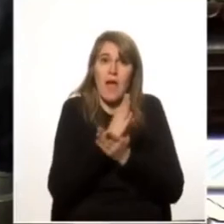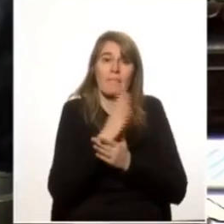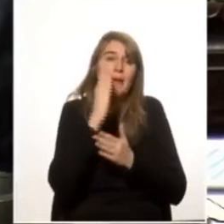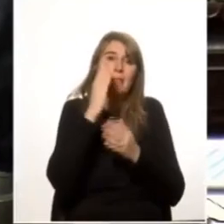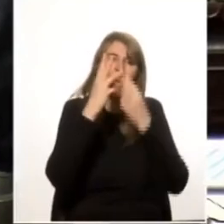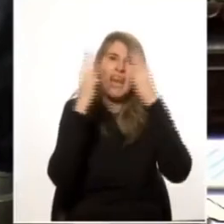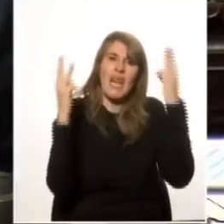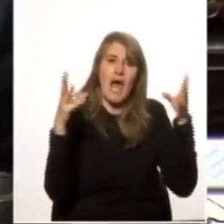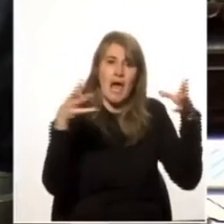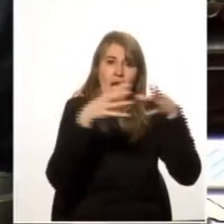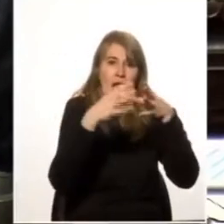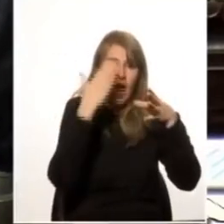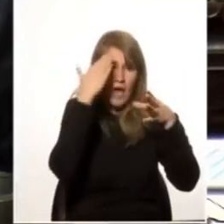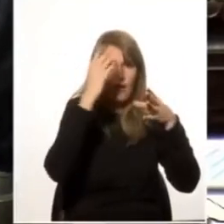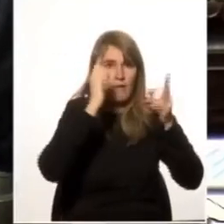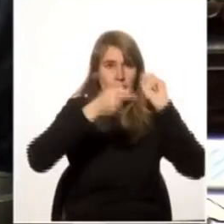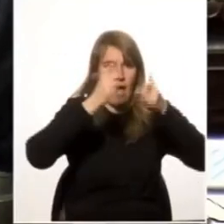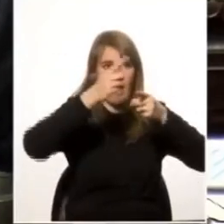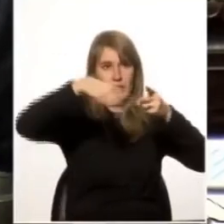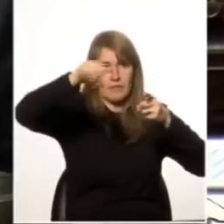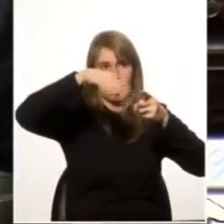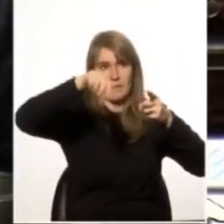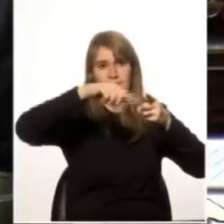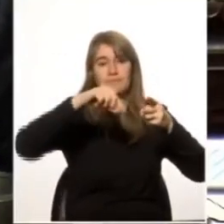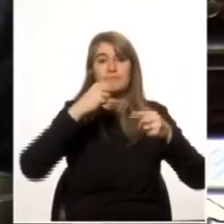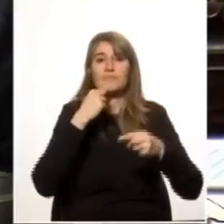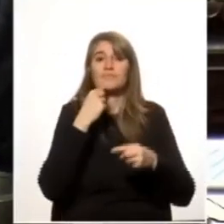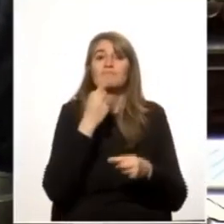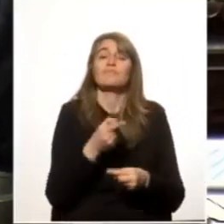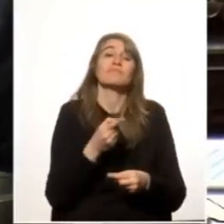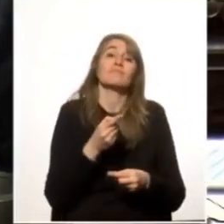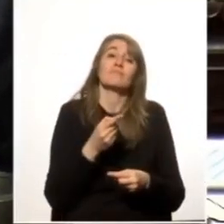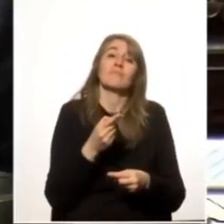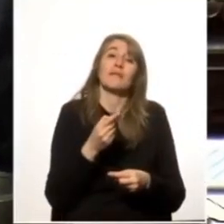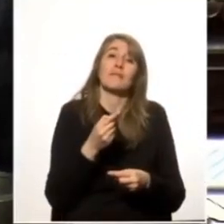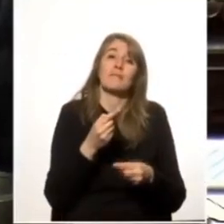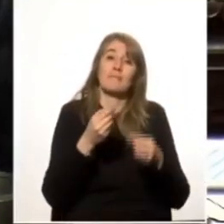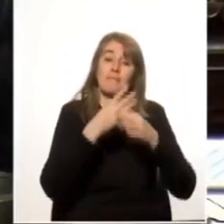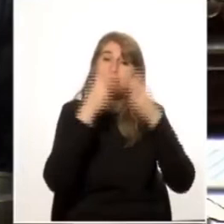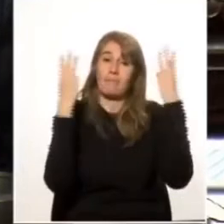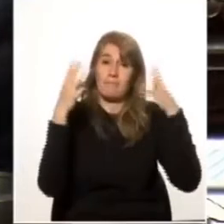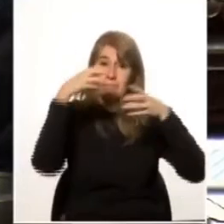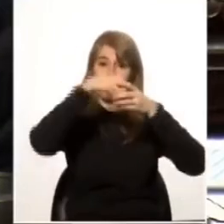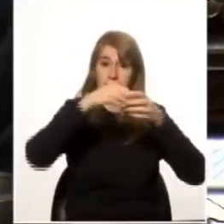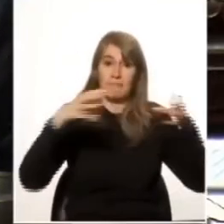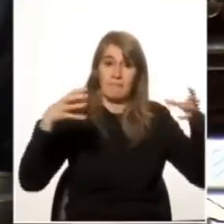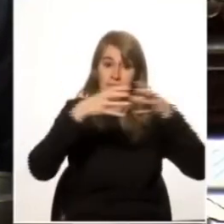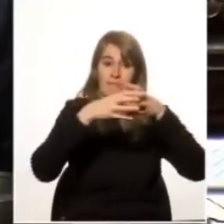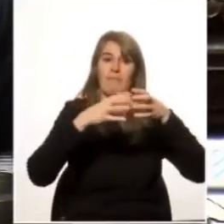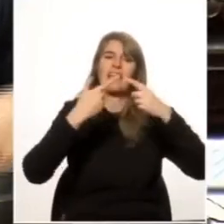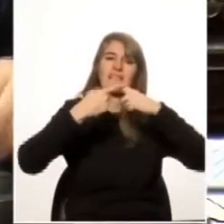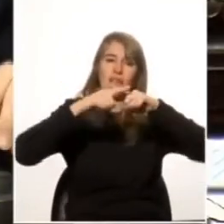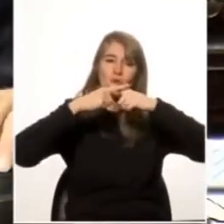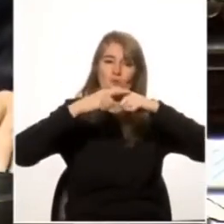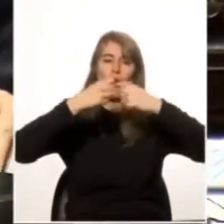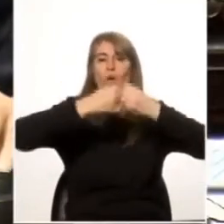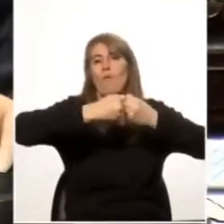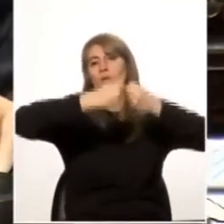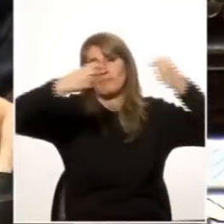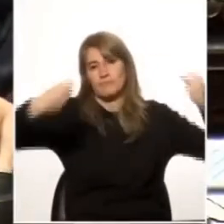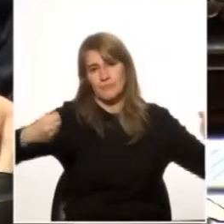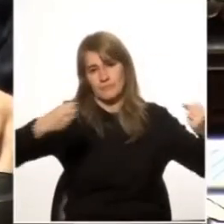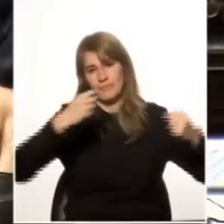Decía Astori en la oportunidad que el plenario aplazaba la discusión textual,